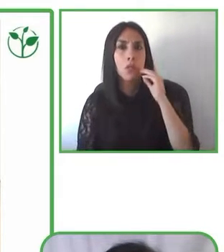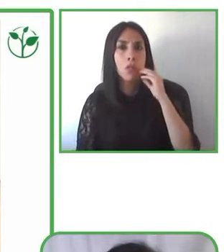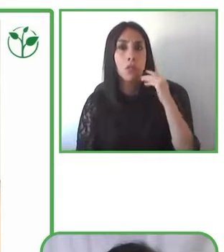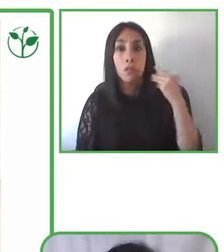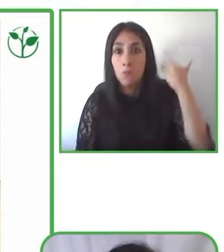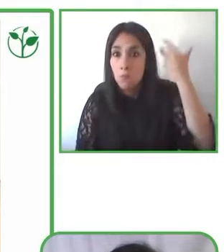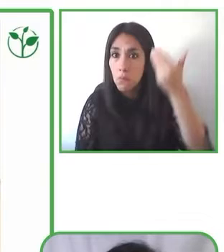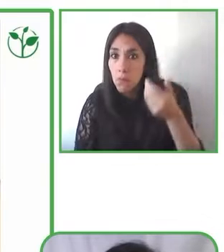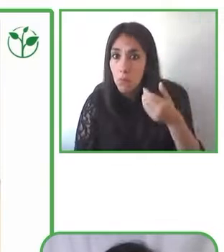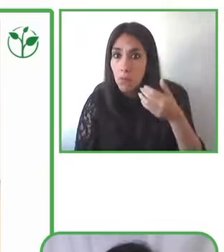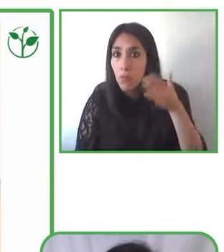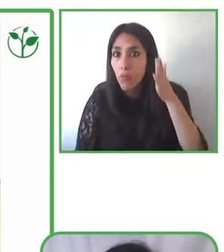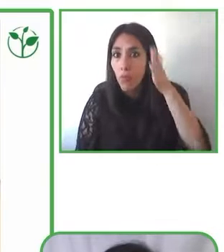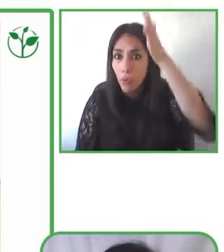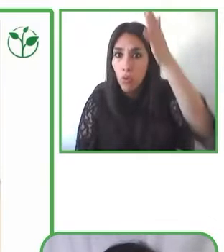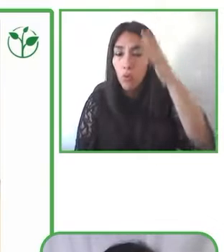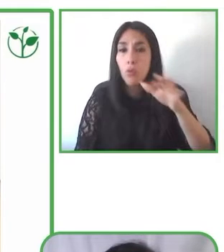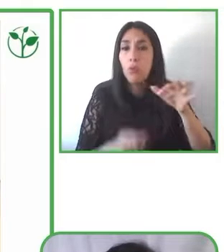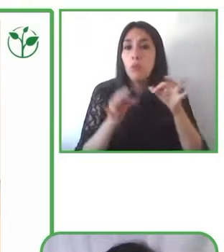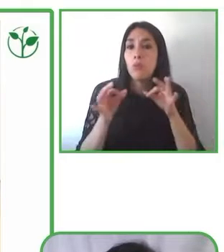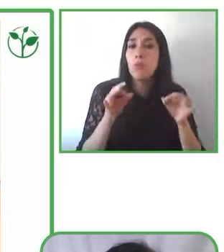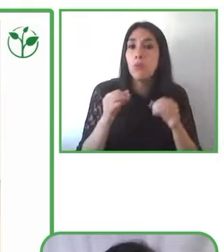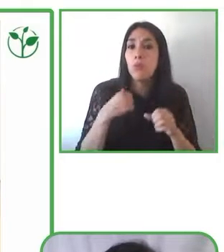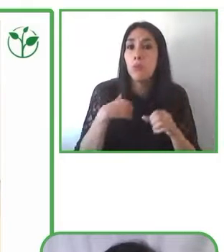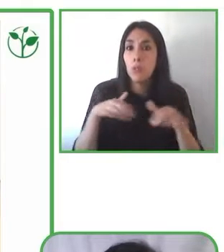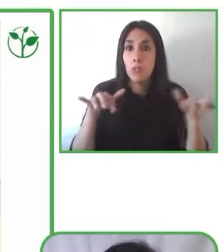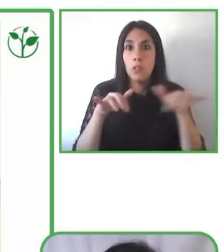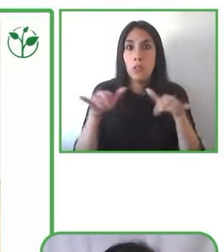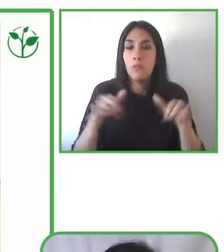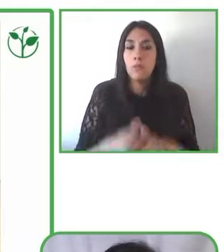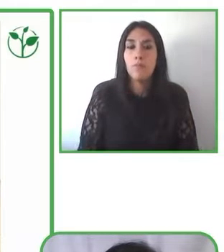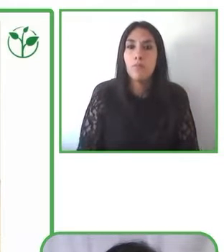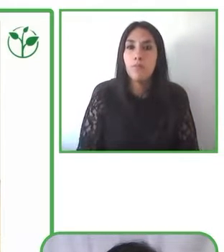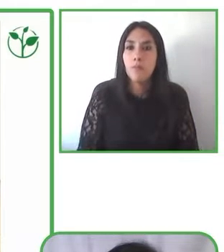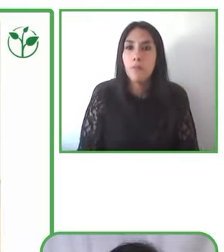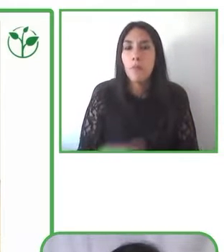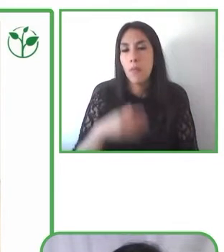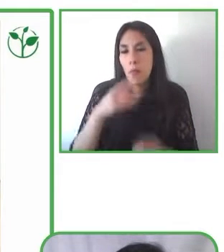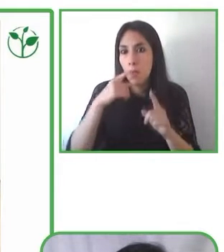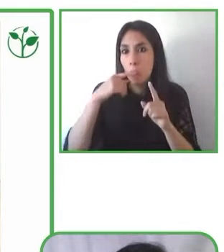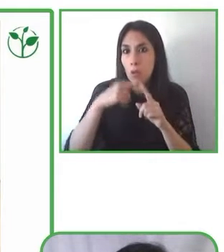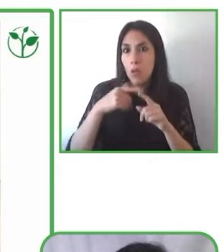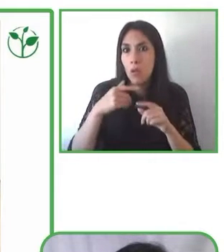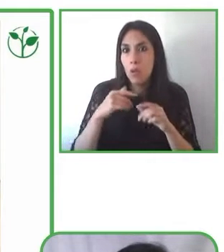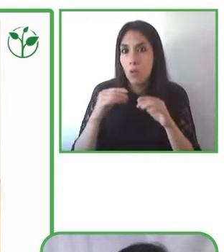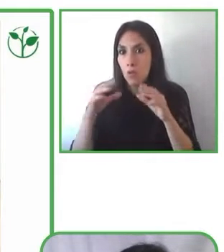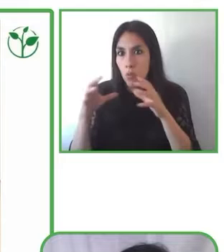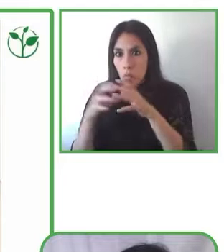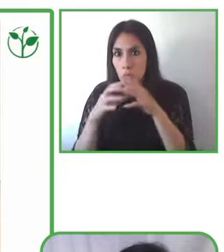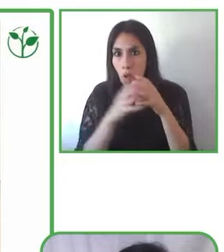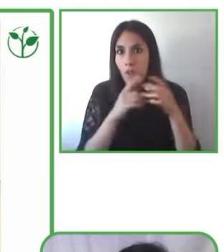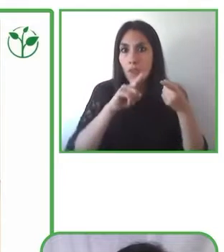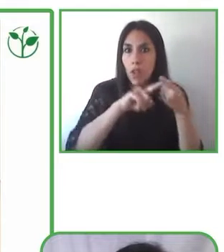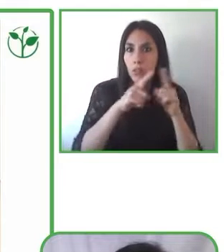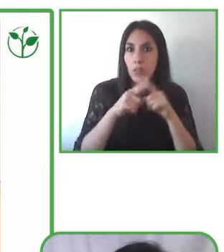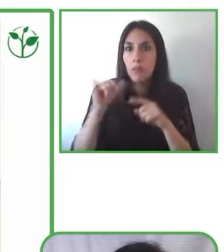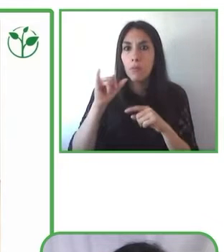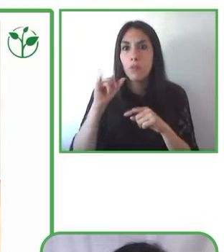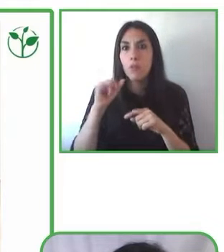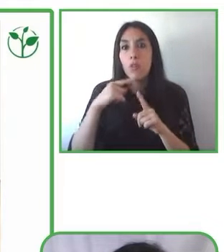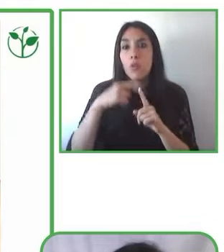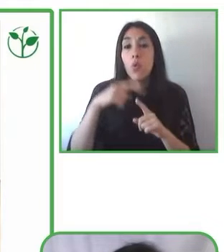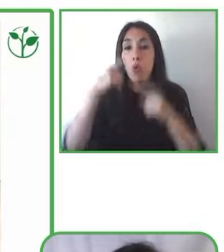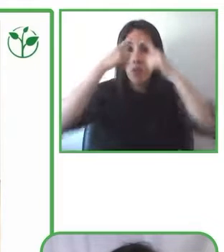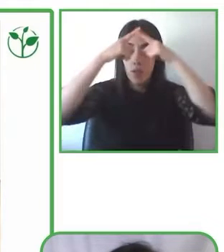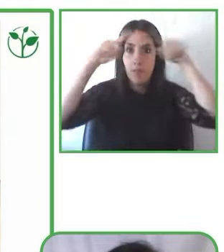familia y también positiva y muy positiva para la universidad. Lo que nos ha llevado a pensar de incluir esta materia